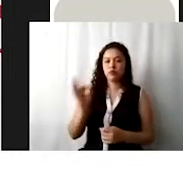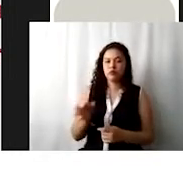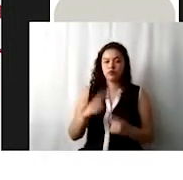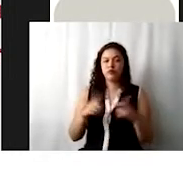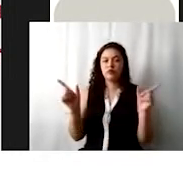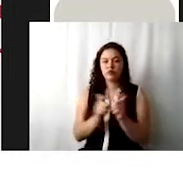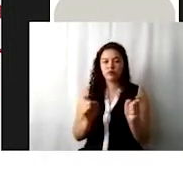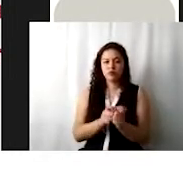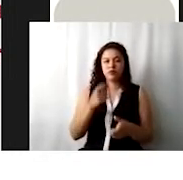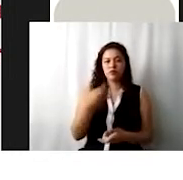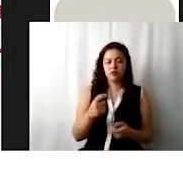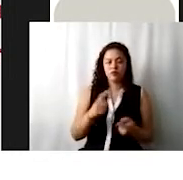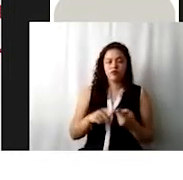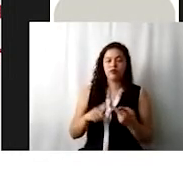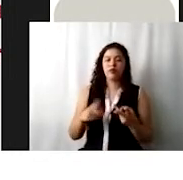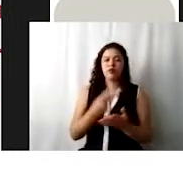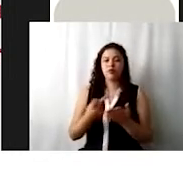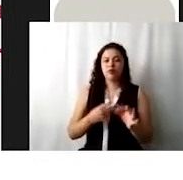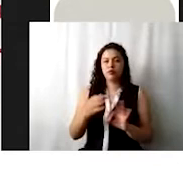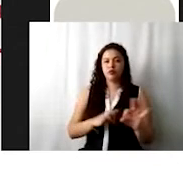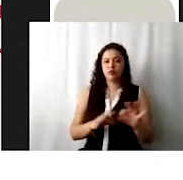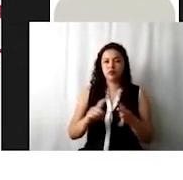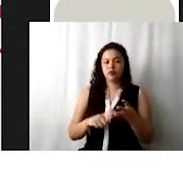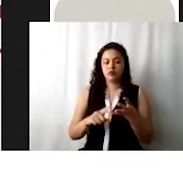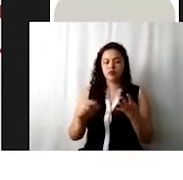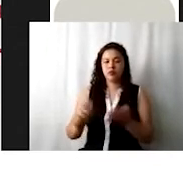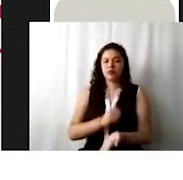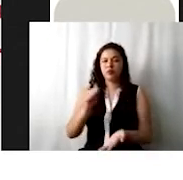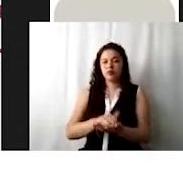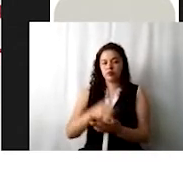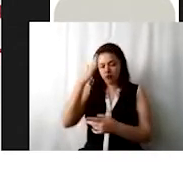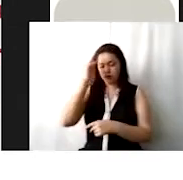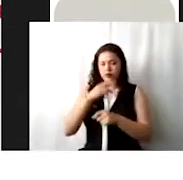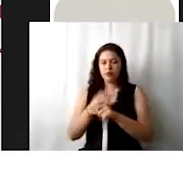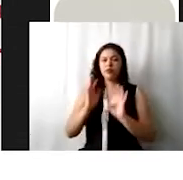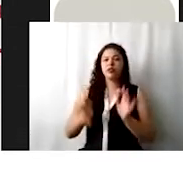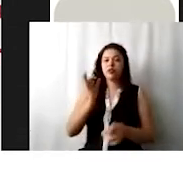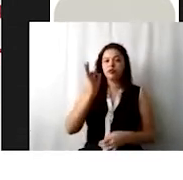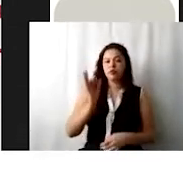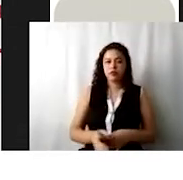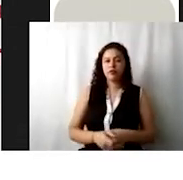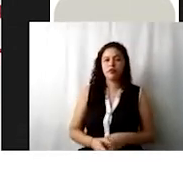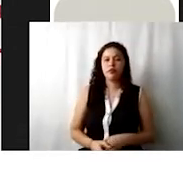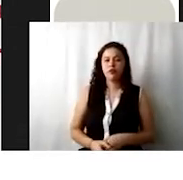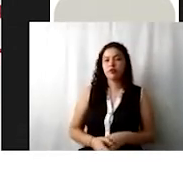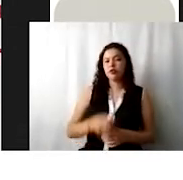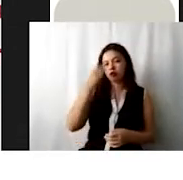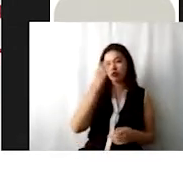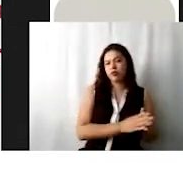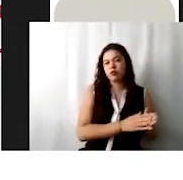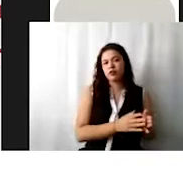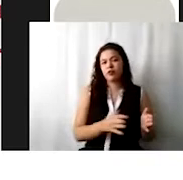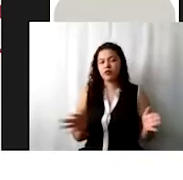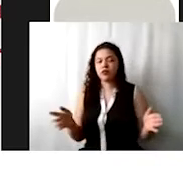presupuestal, el programa de trabajo y el acta de patronato donde se aprobó. Ahorita, durante el ejercicio, les voy a